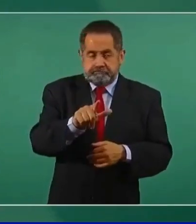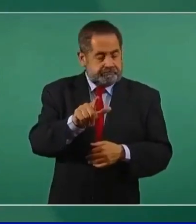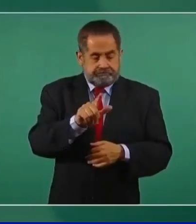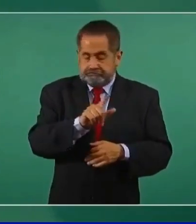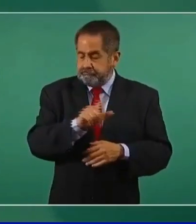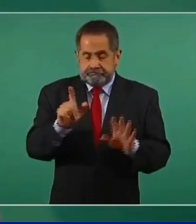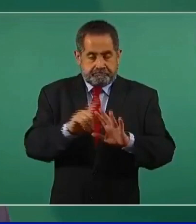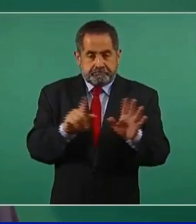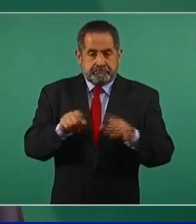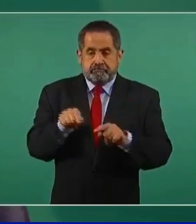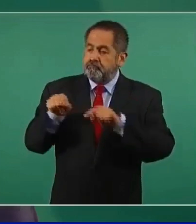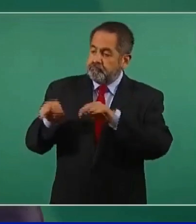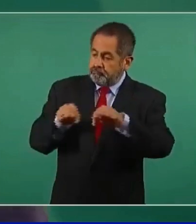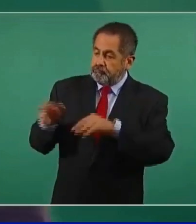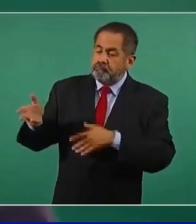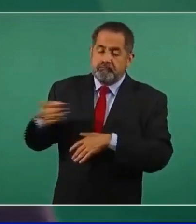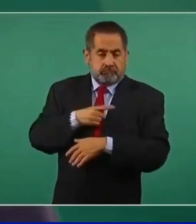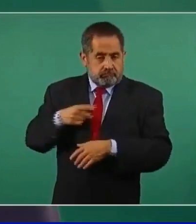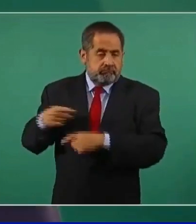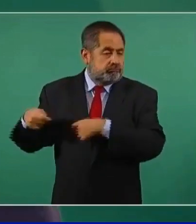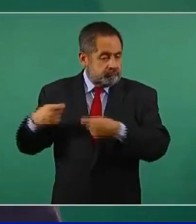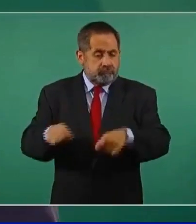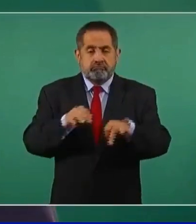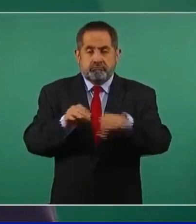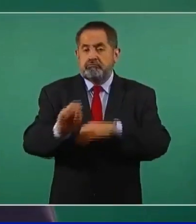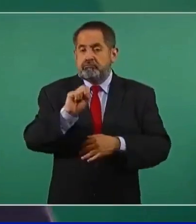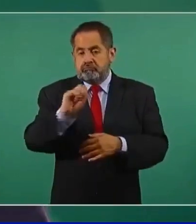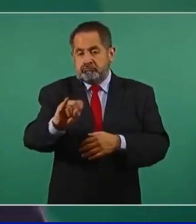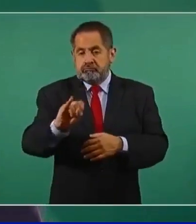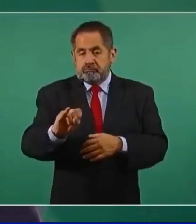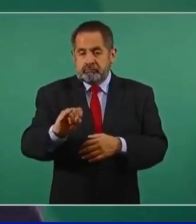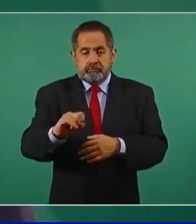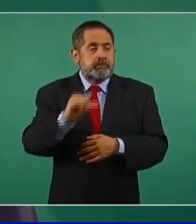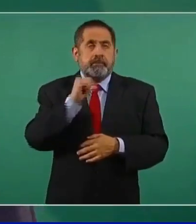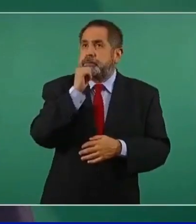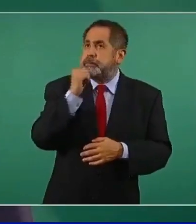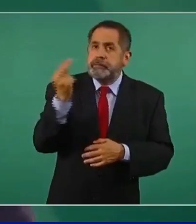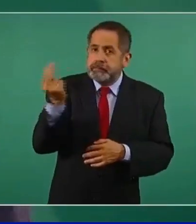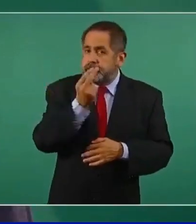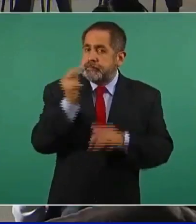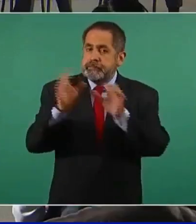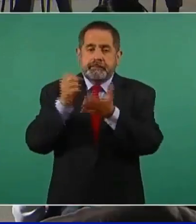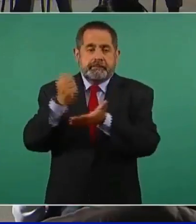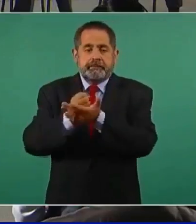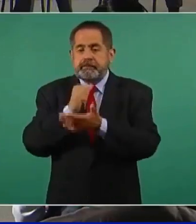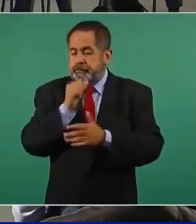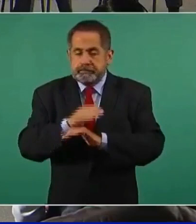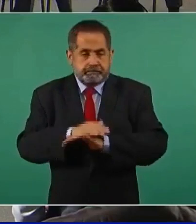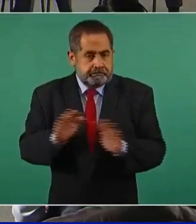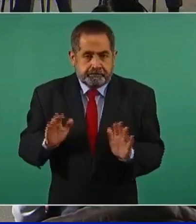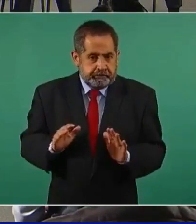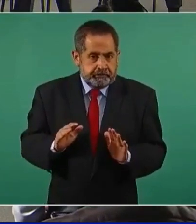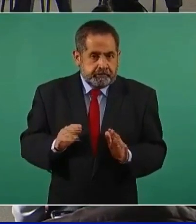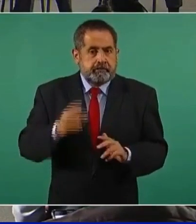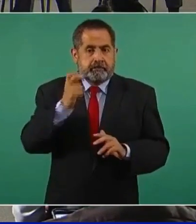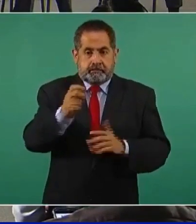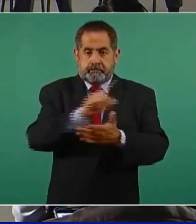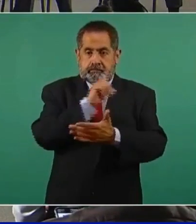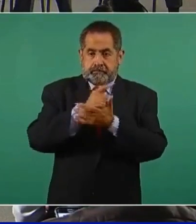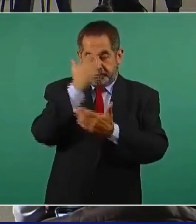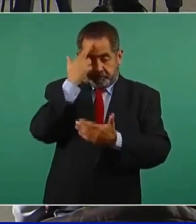si ya está empleado o no lo quiera emplear si la persona no está empleada. Eso no sería adecuado, sería